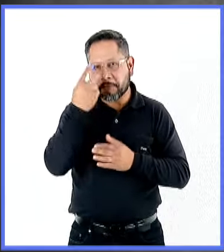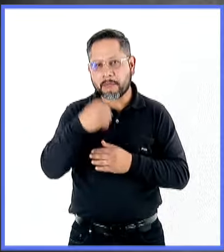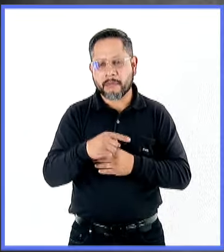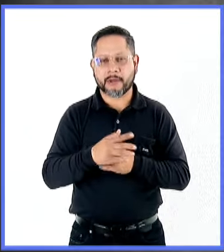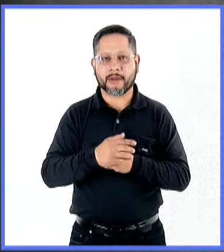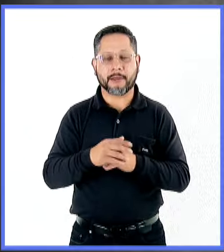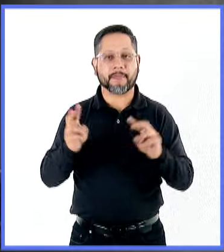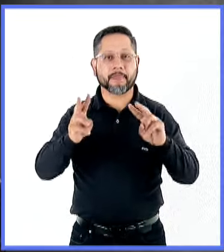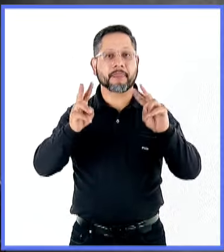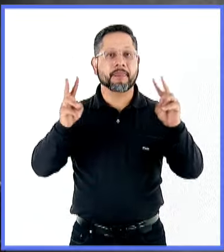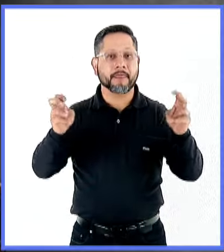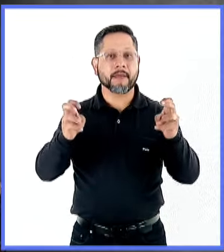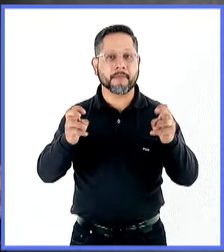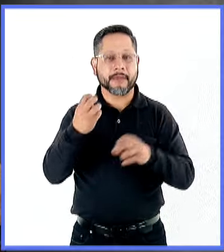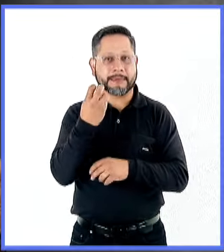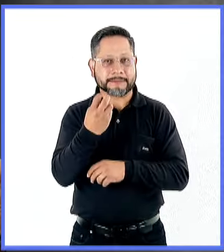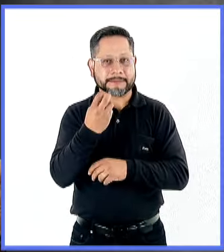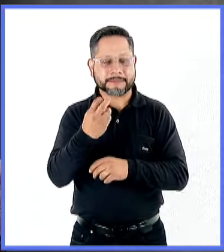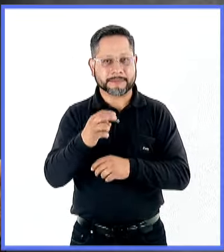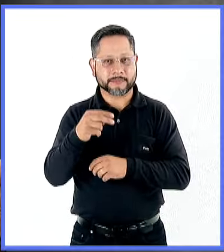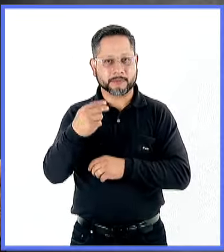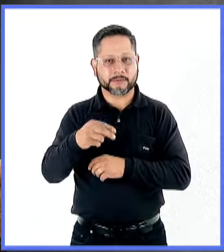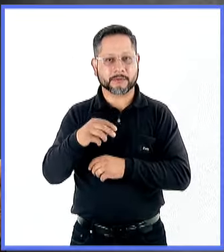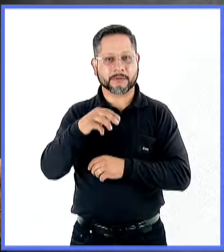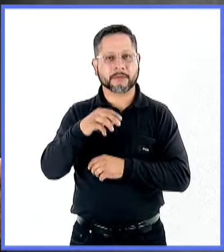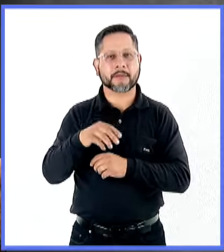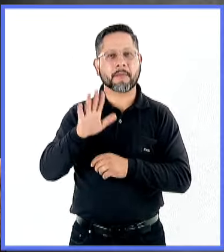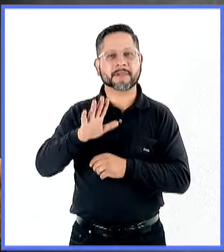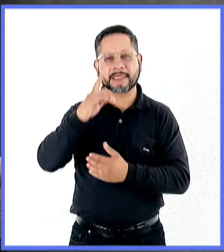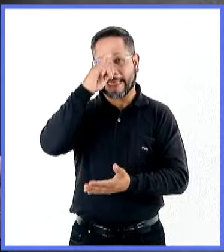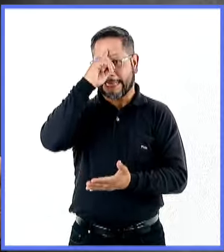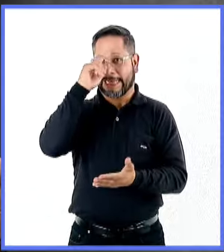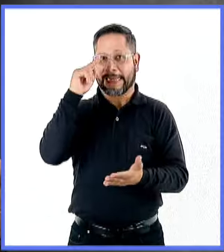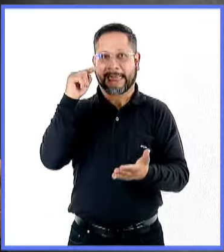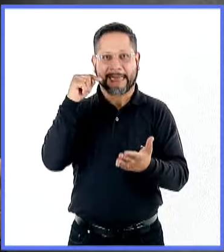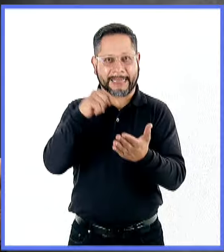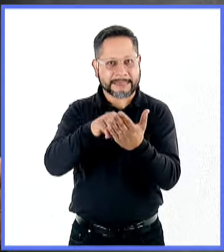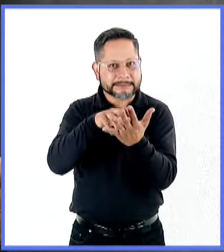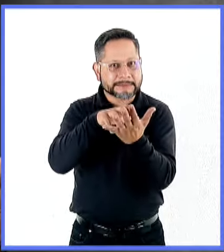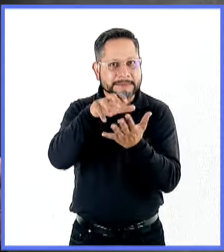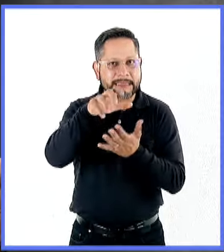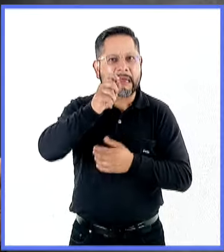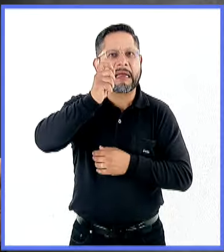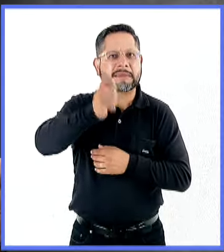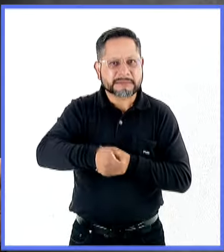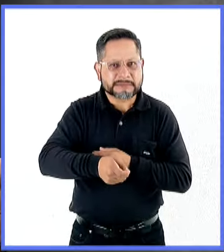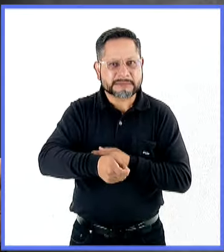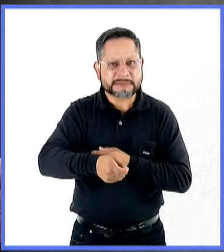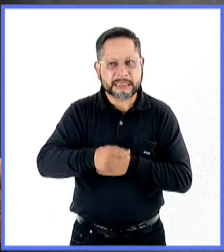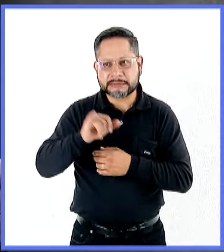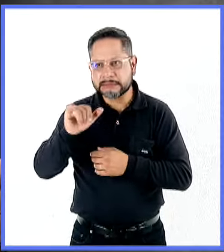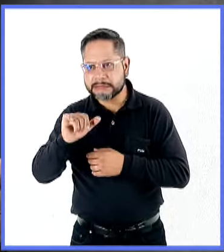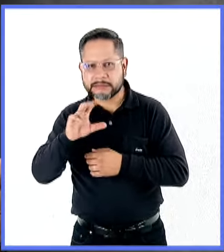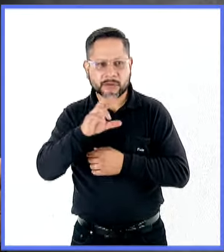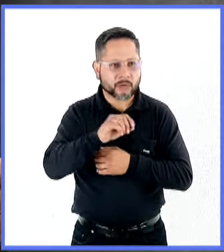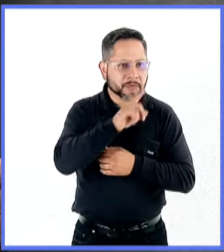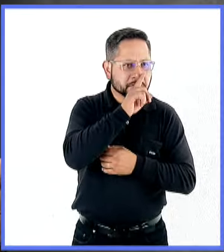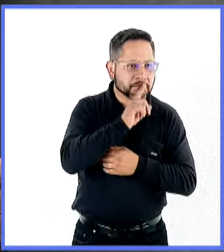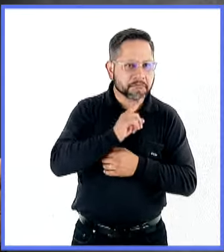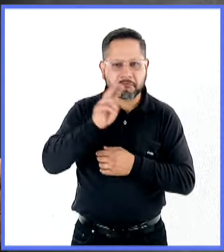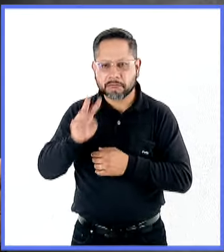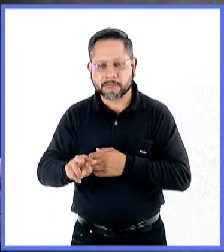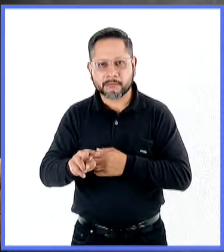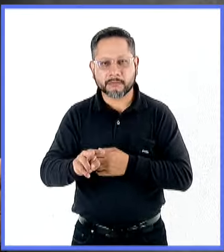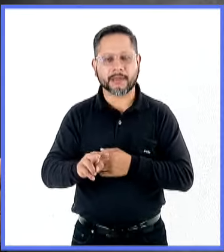la inteligencia artificial con un muy buen nombre, mitos y realidades de la inteligencia artificial. Y con su permiso, Rosa,